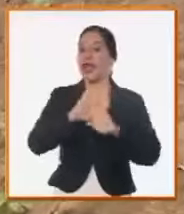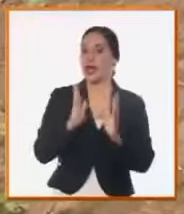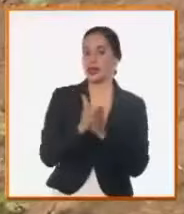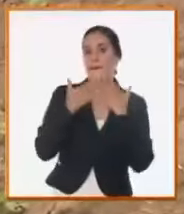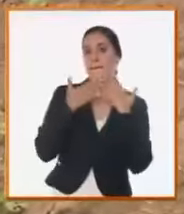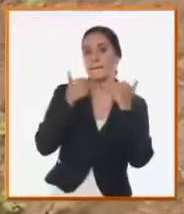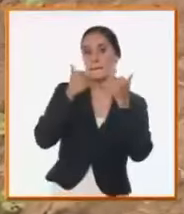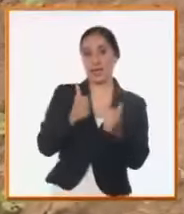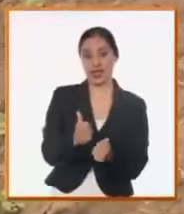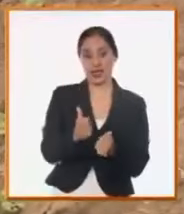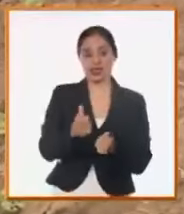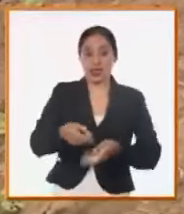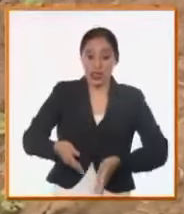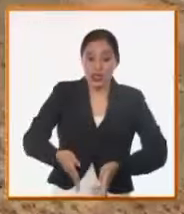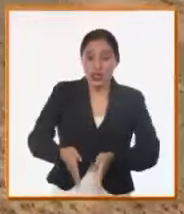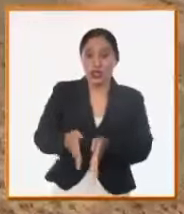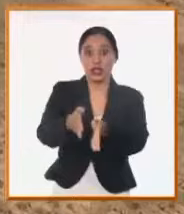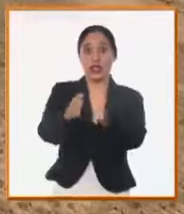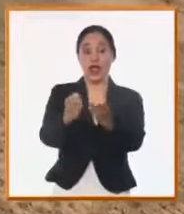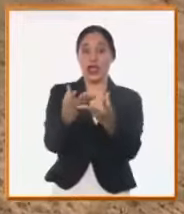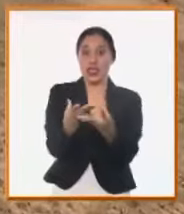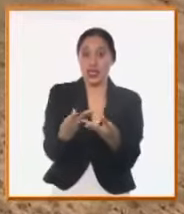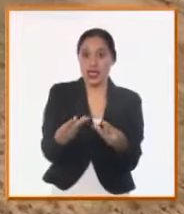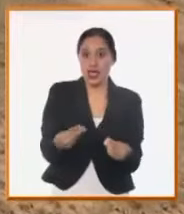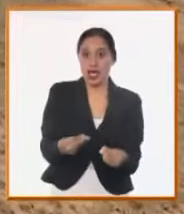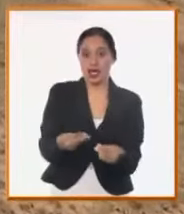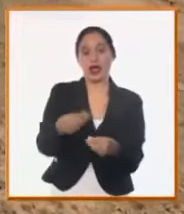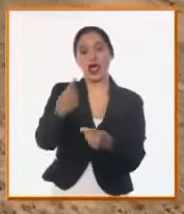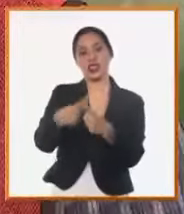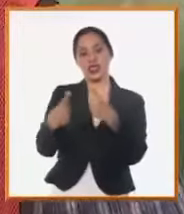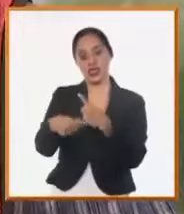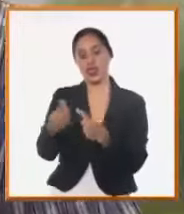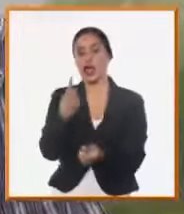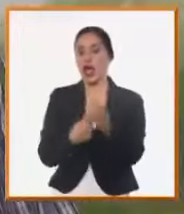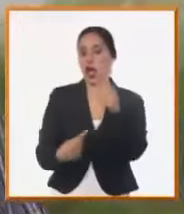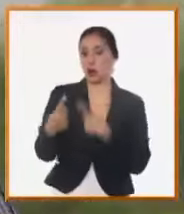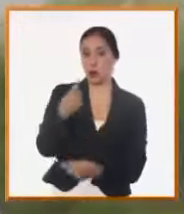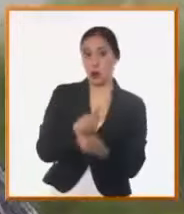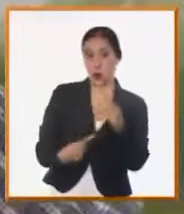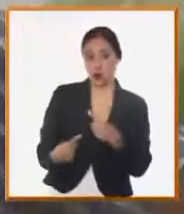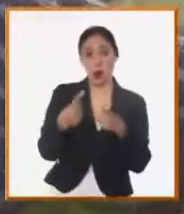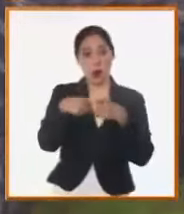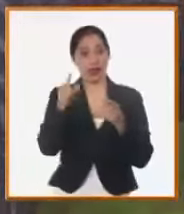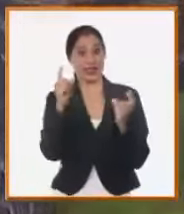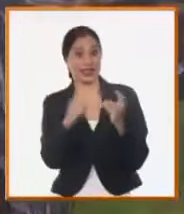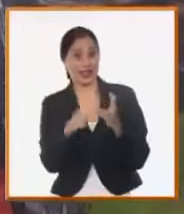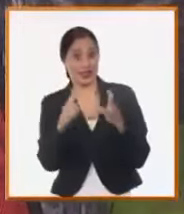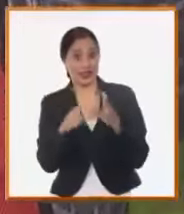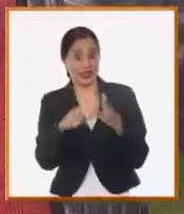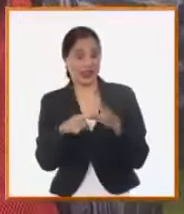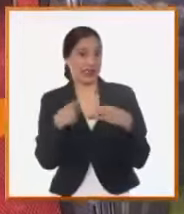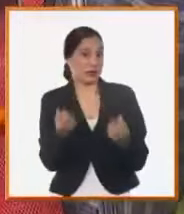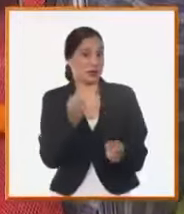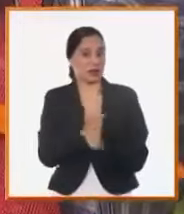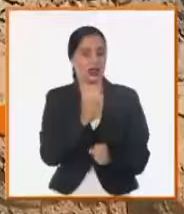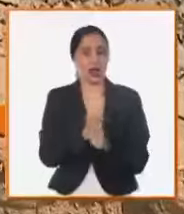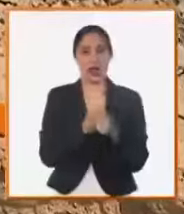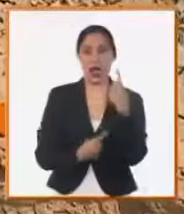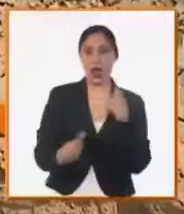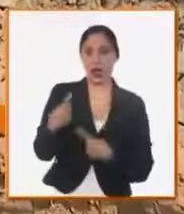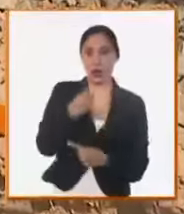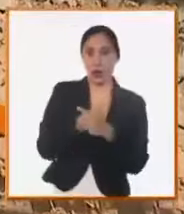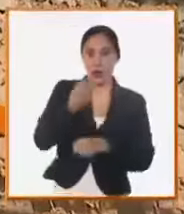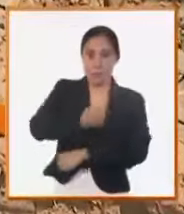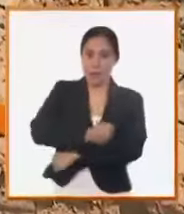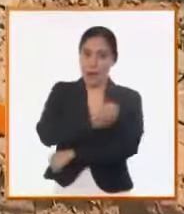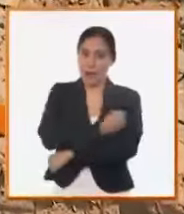está aquí a la izquierda, que es donde van los viveros. Y la tercera fase de este trabajo es montar una estación de bombeo en